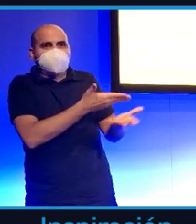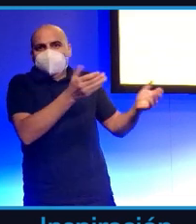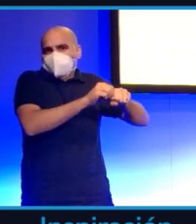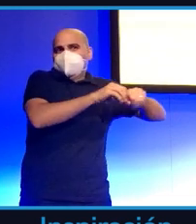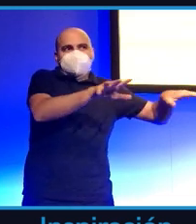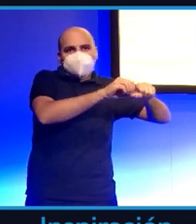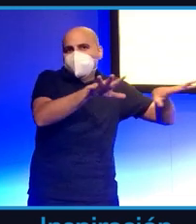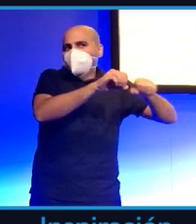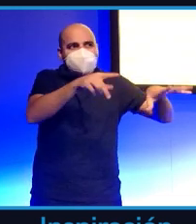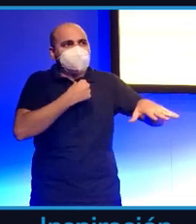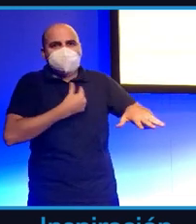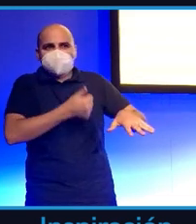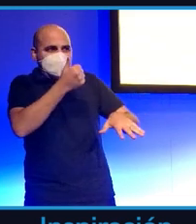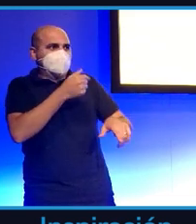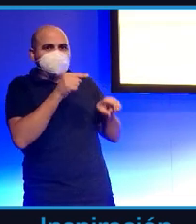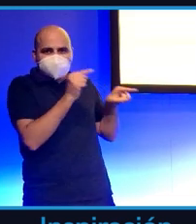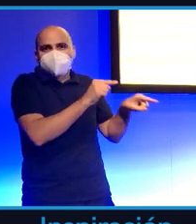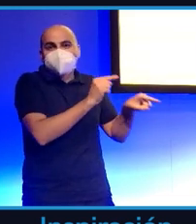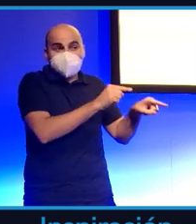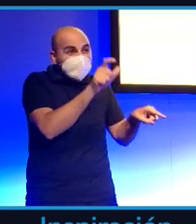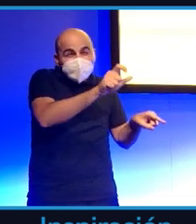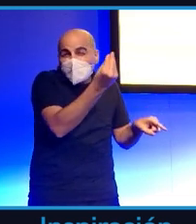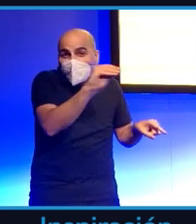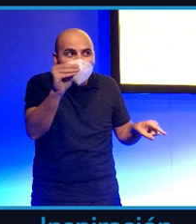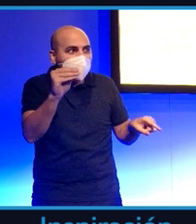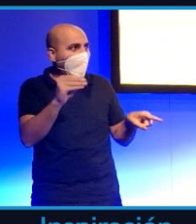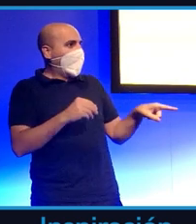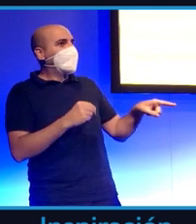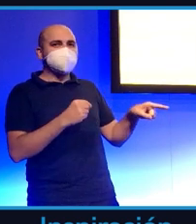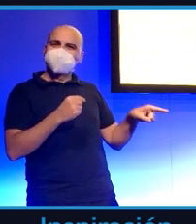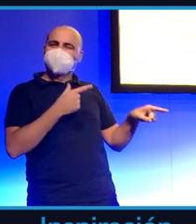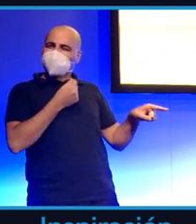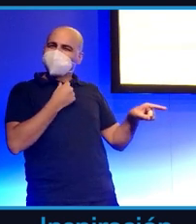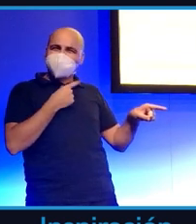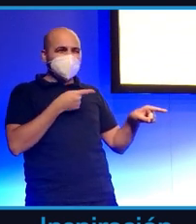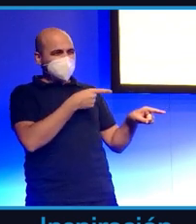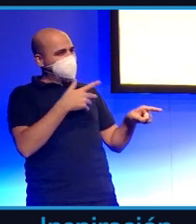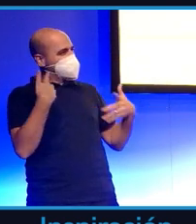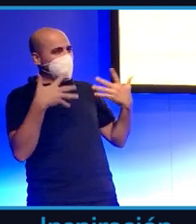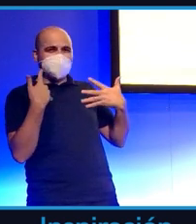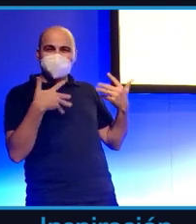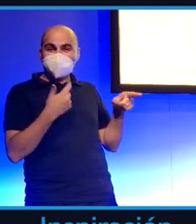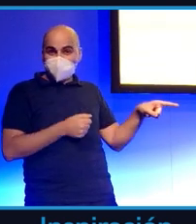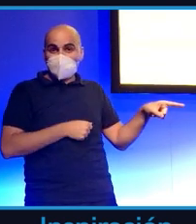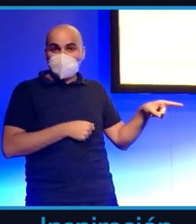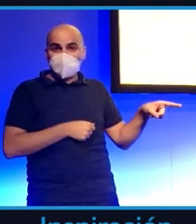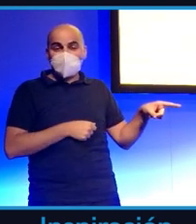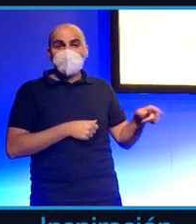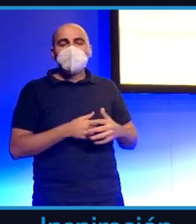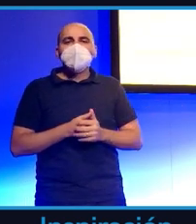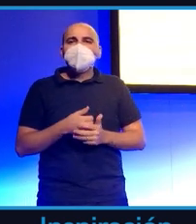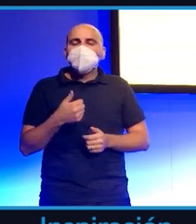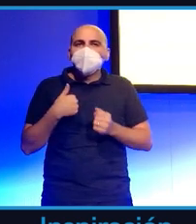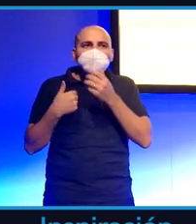receptor de cualquier edad les caen simpáticos. Yo tengo el gusto de conocer a Ibai Llanos,